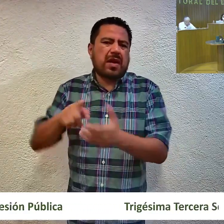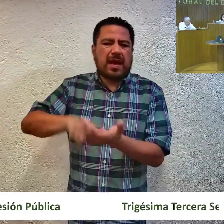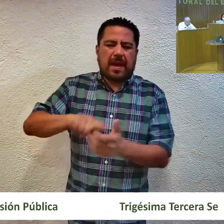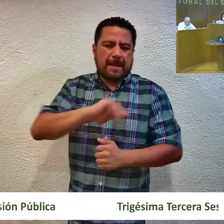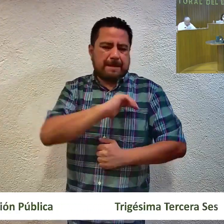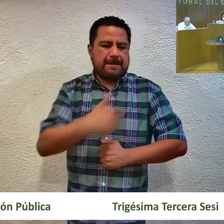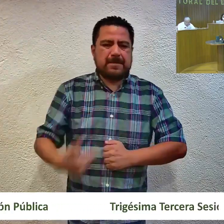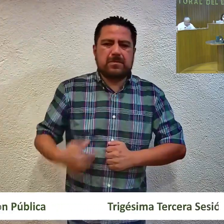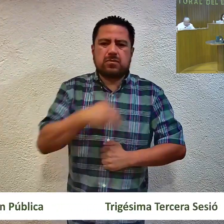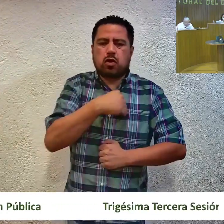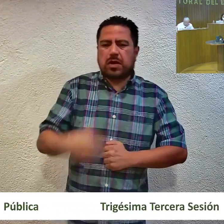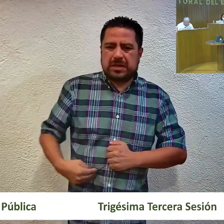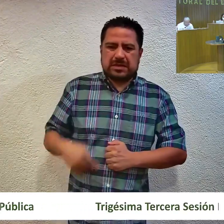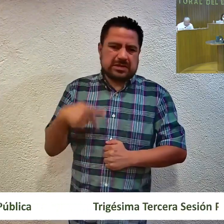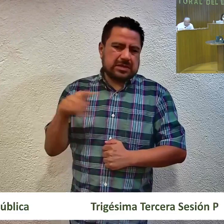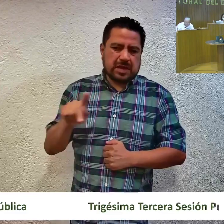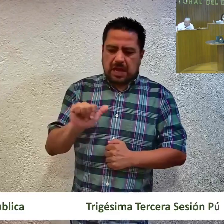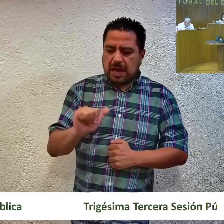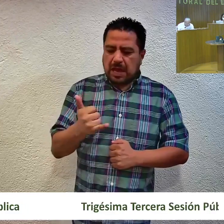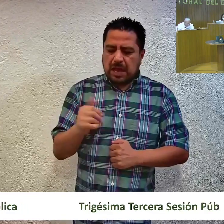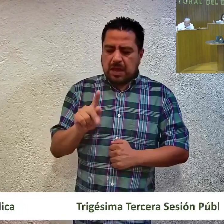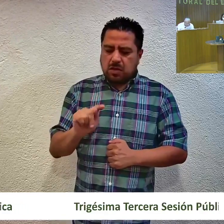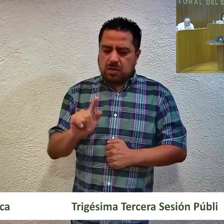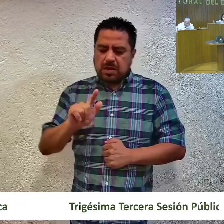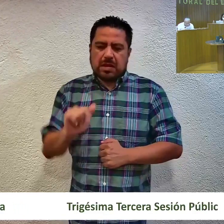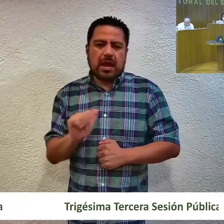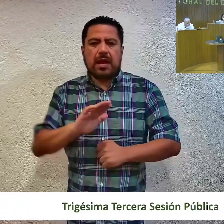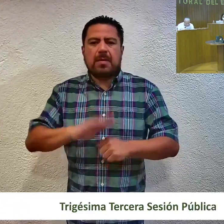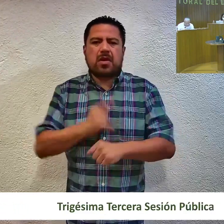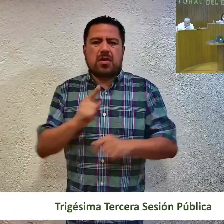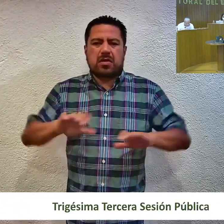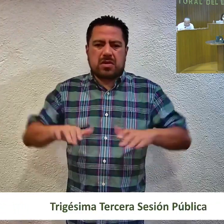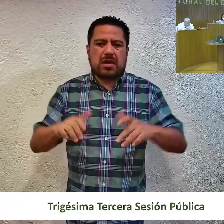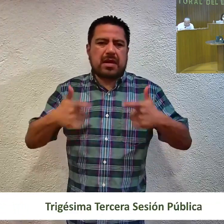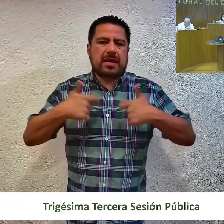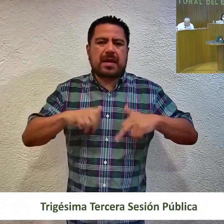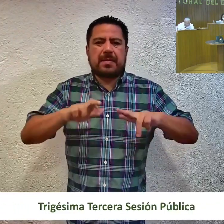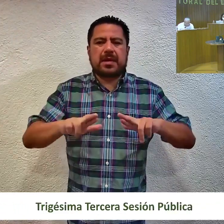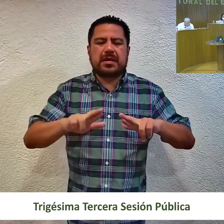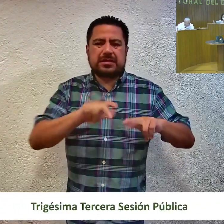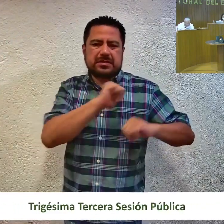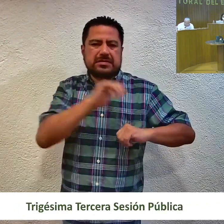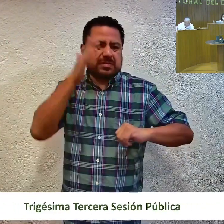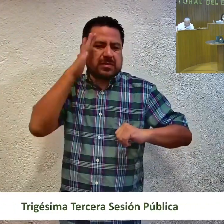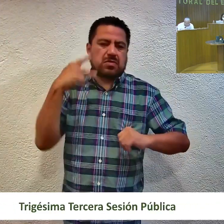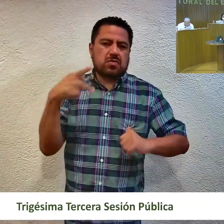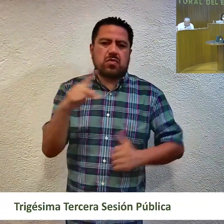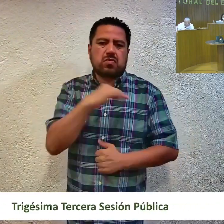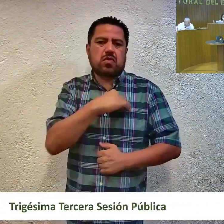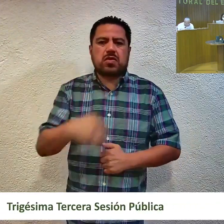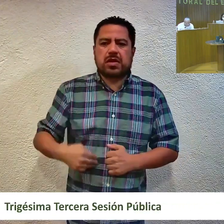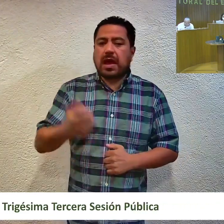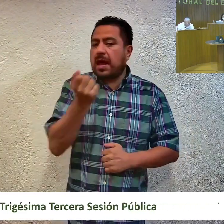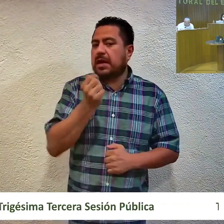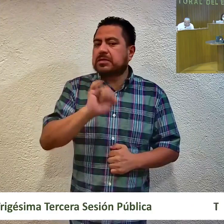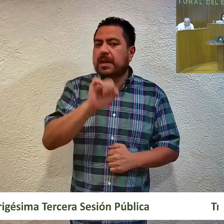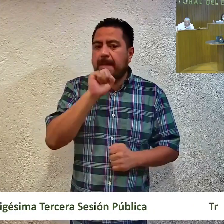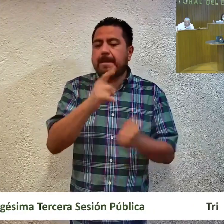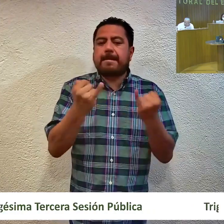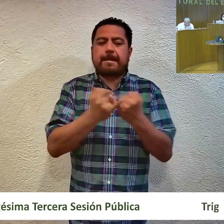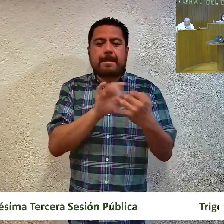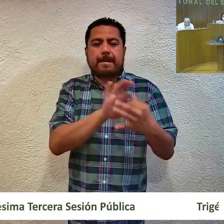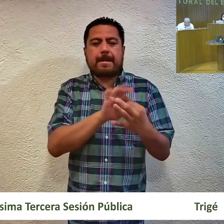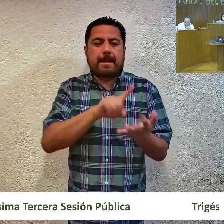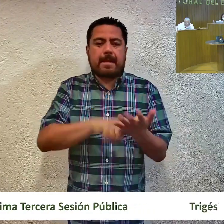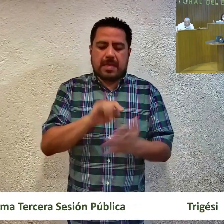Consejo Municipal de Ayutla, convocar a la Asamblea Municipal de Representantes y Autoridades del referido municipio. Asimismo, se vinculó al